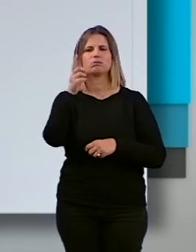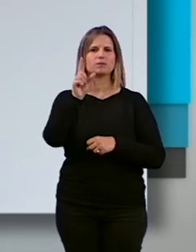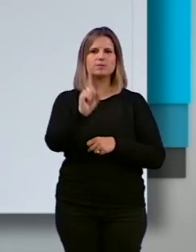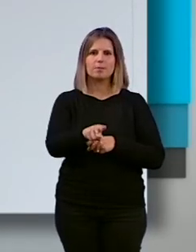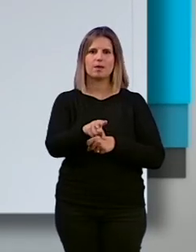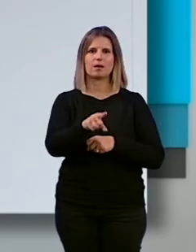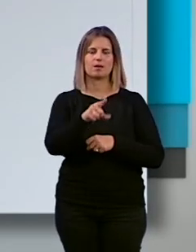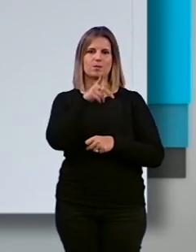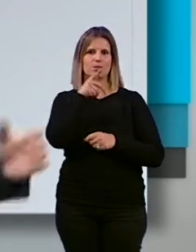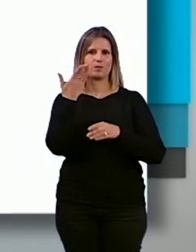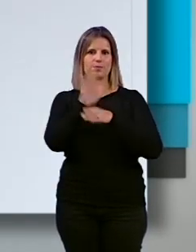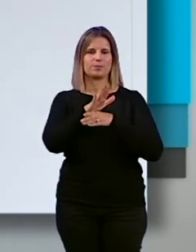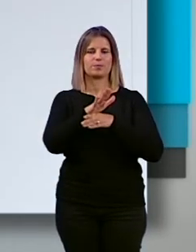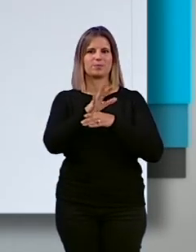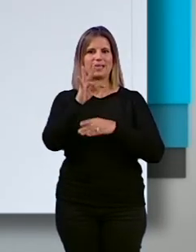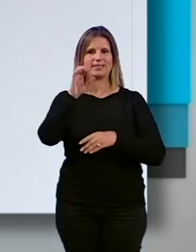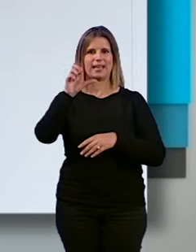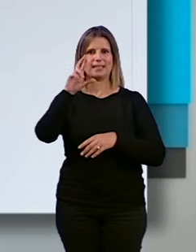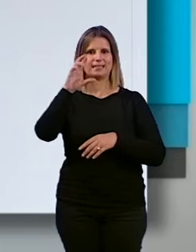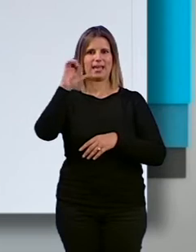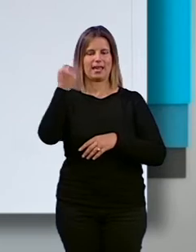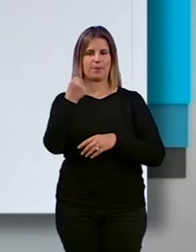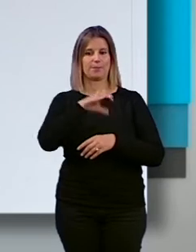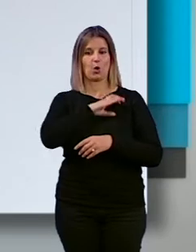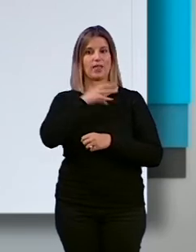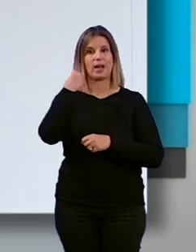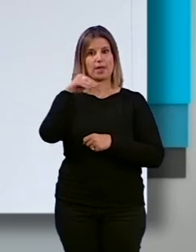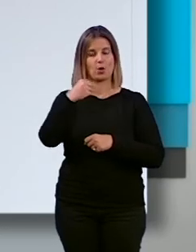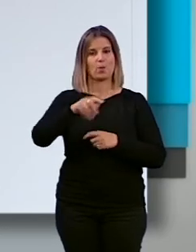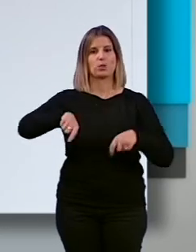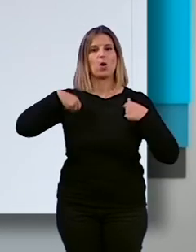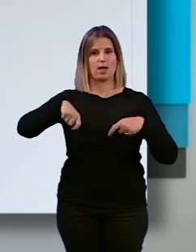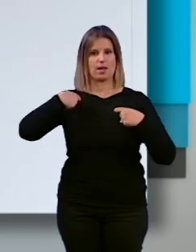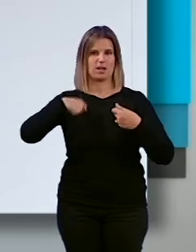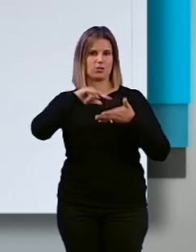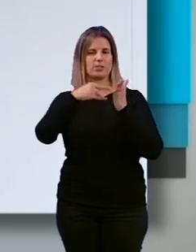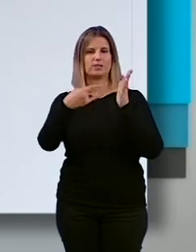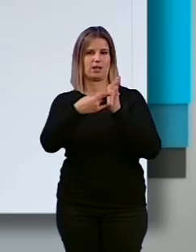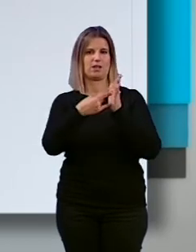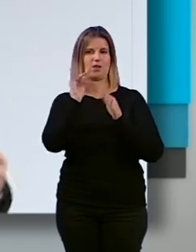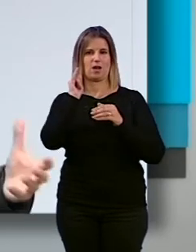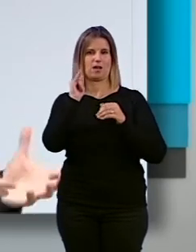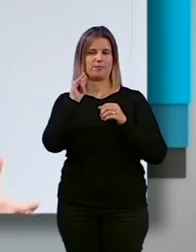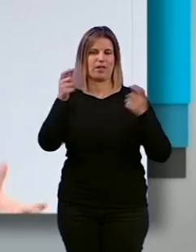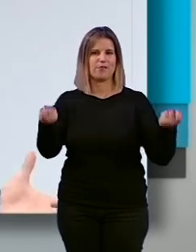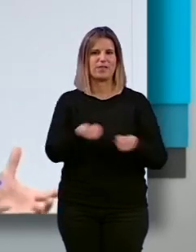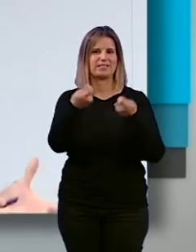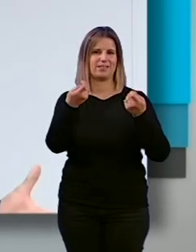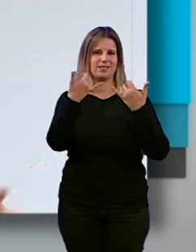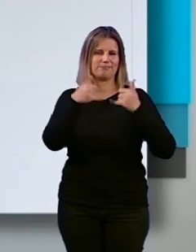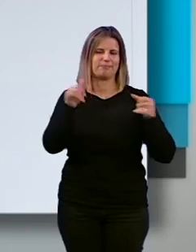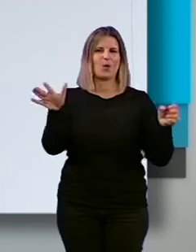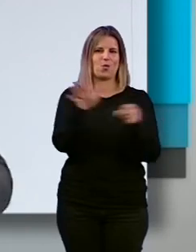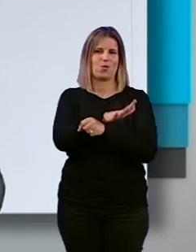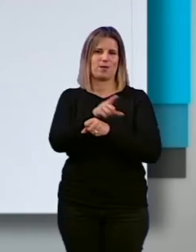nos presenta la tetera impro y la Concejalía de Juventud cubre los gastos técnicos que tiene el festival pues de alguna forma echar una